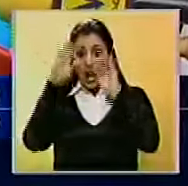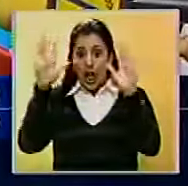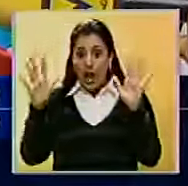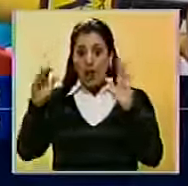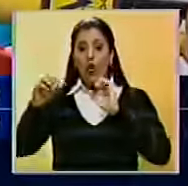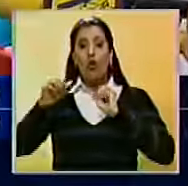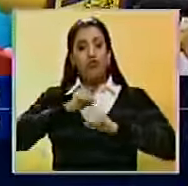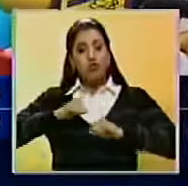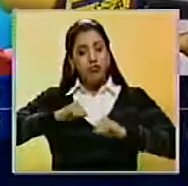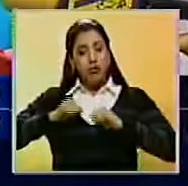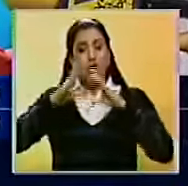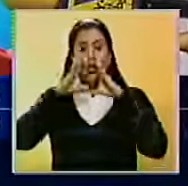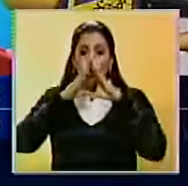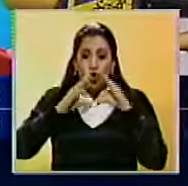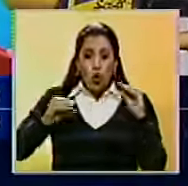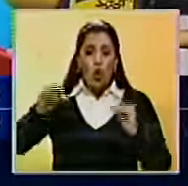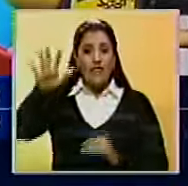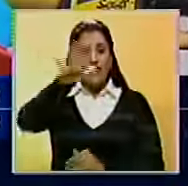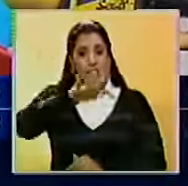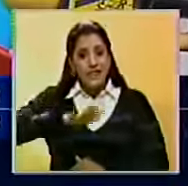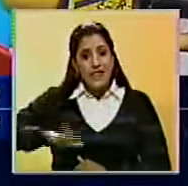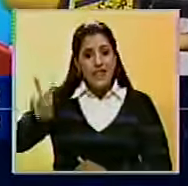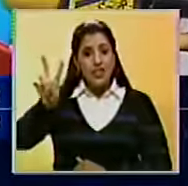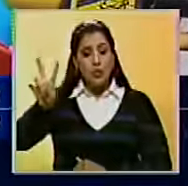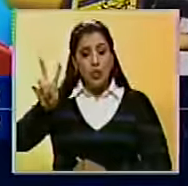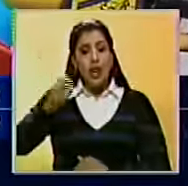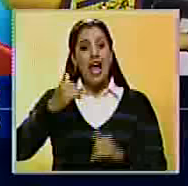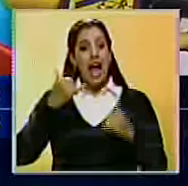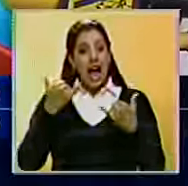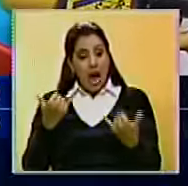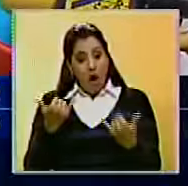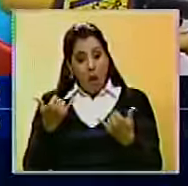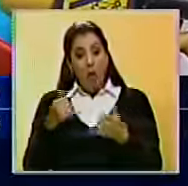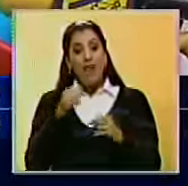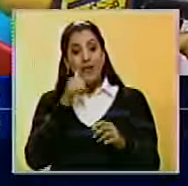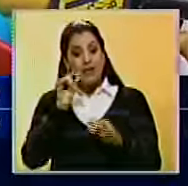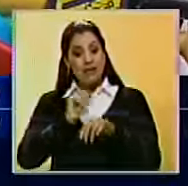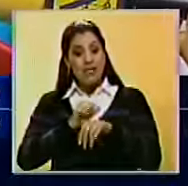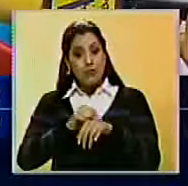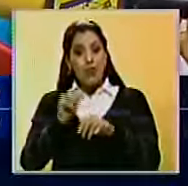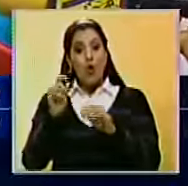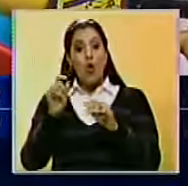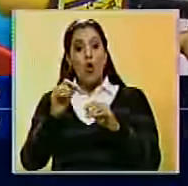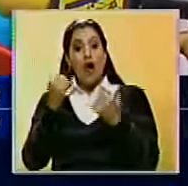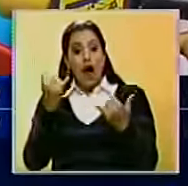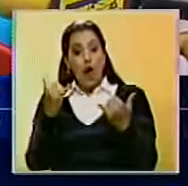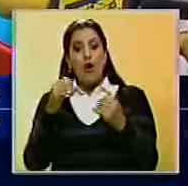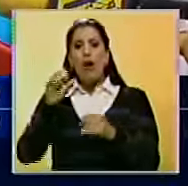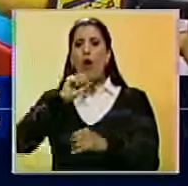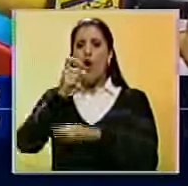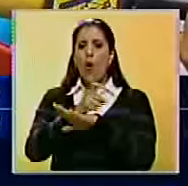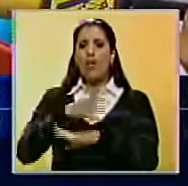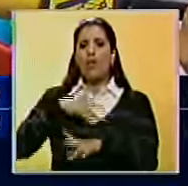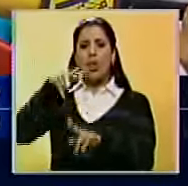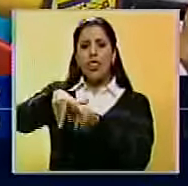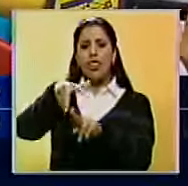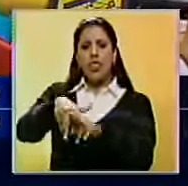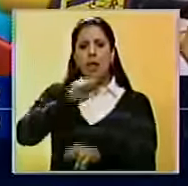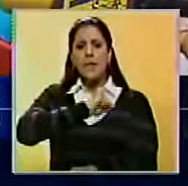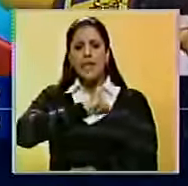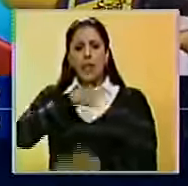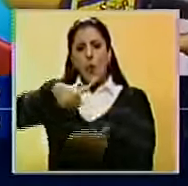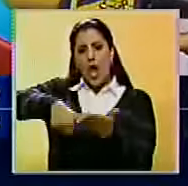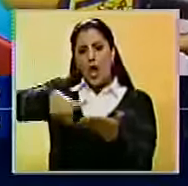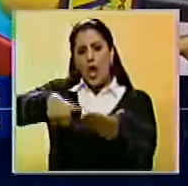actividades en todo el territorio nacional. Del mismo modo, anunció que desde el gobierno se pretende atemorizar al pueblo con el mecanismo de